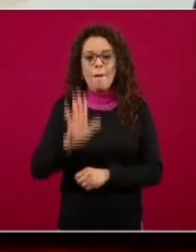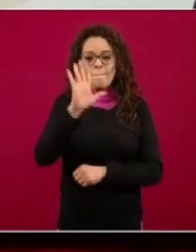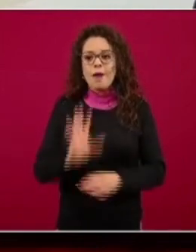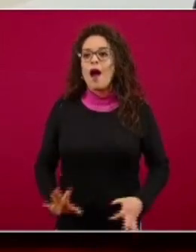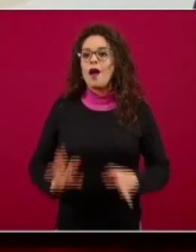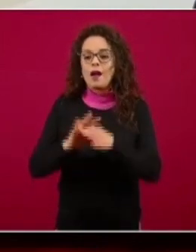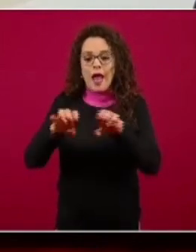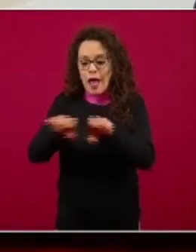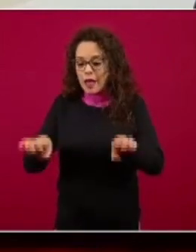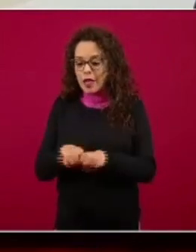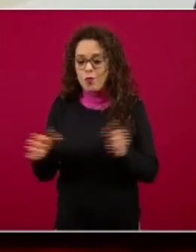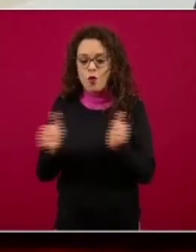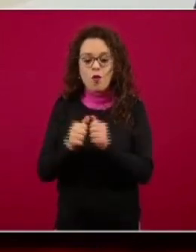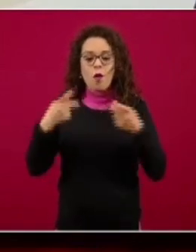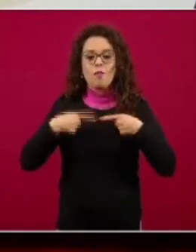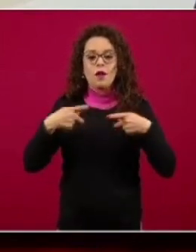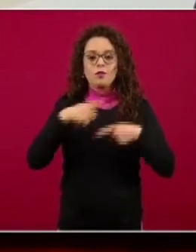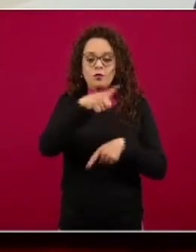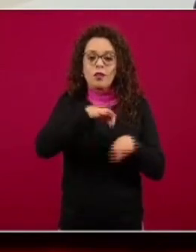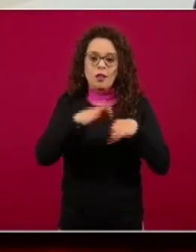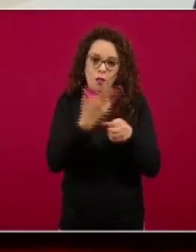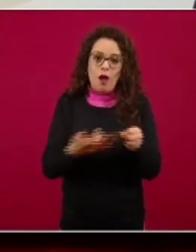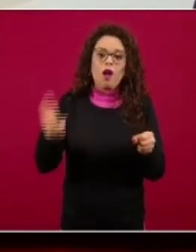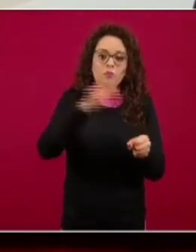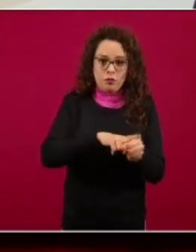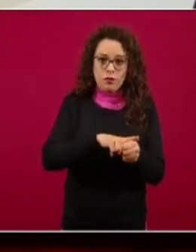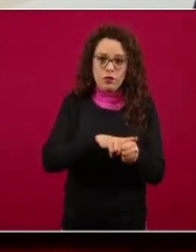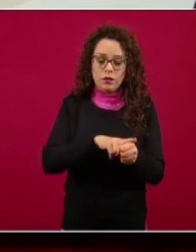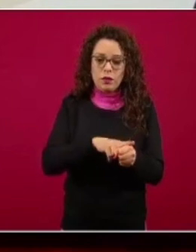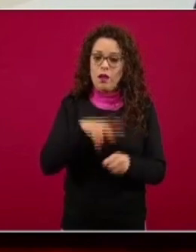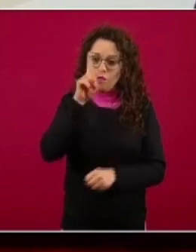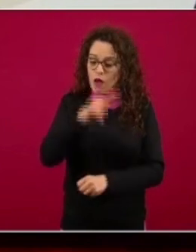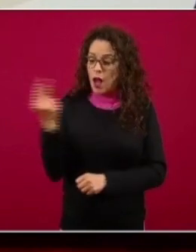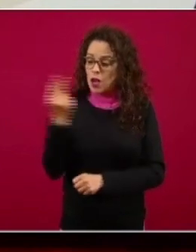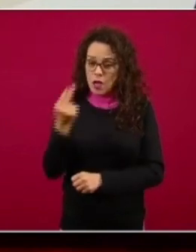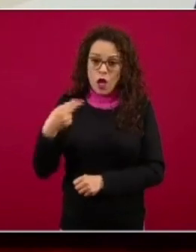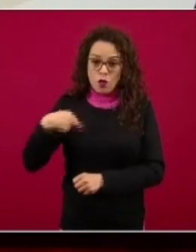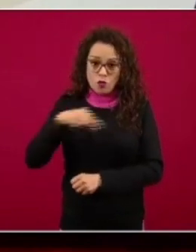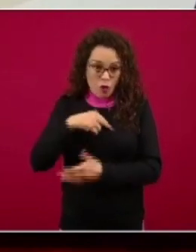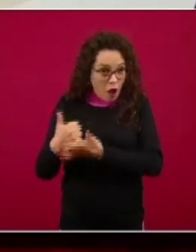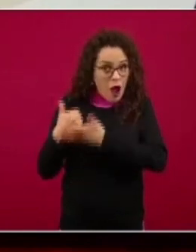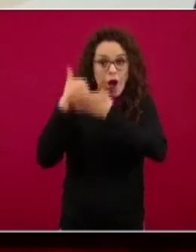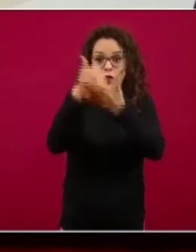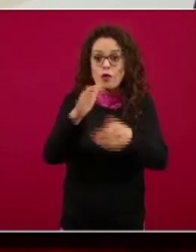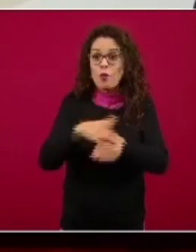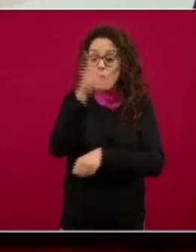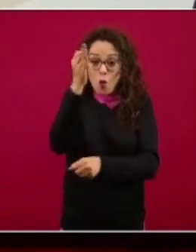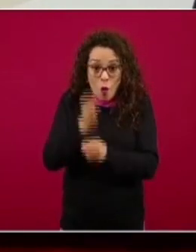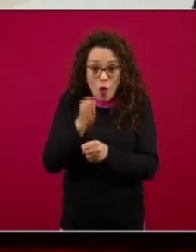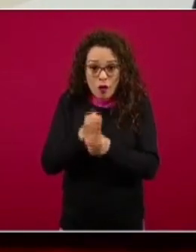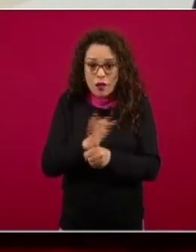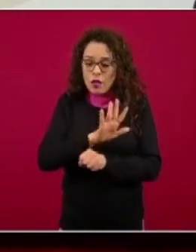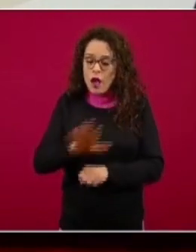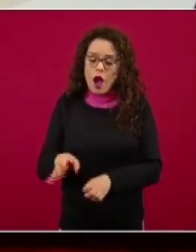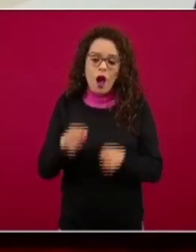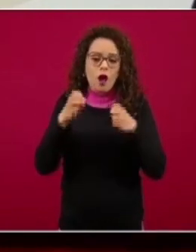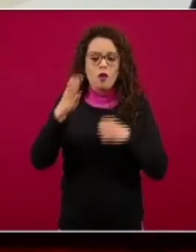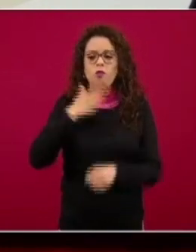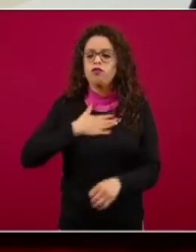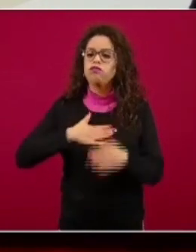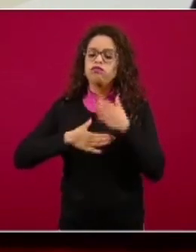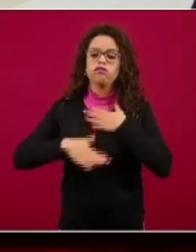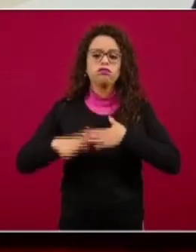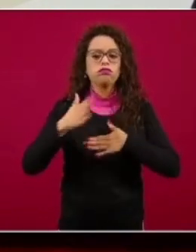personal de salud hay que ayudarle, está agotado física y mentalmente, pero su compromiso con